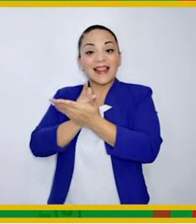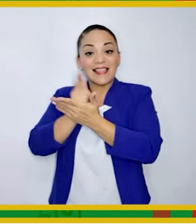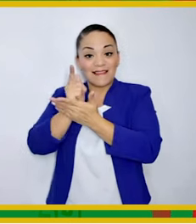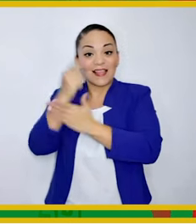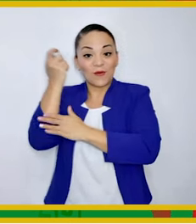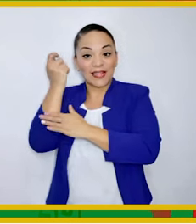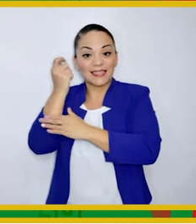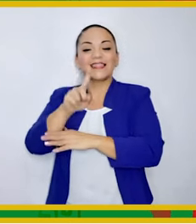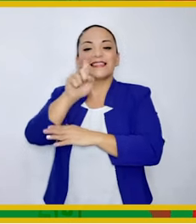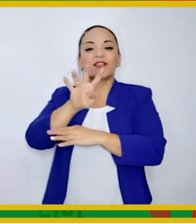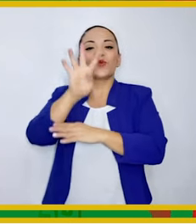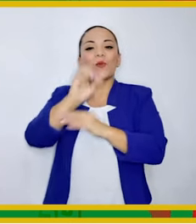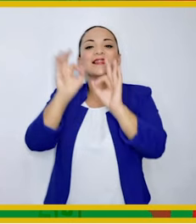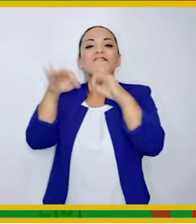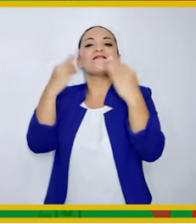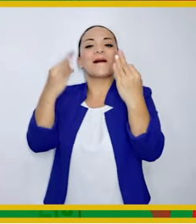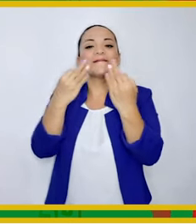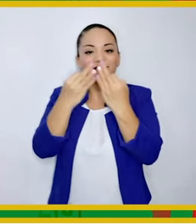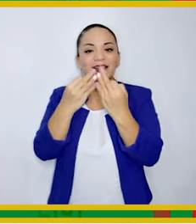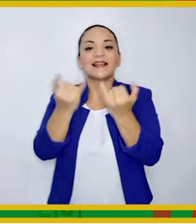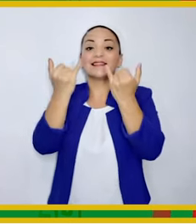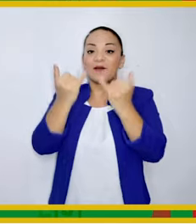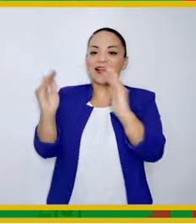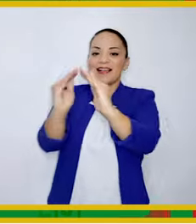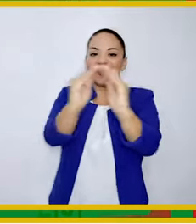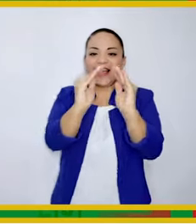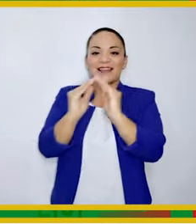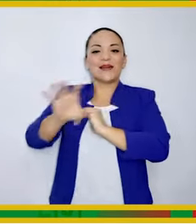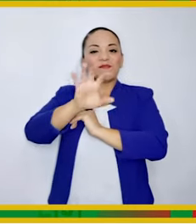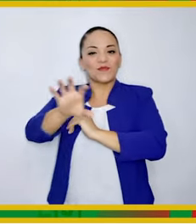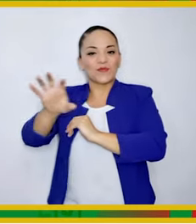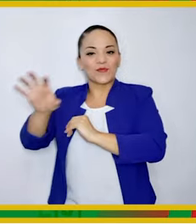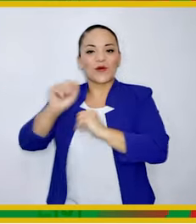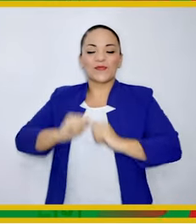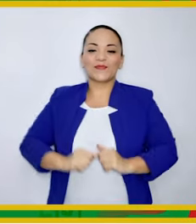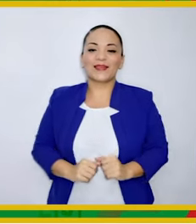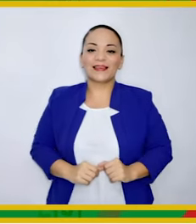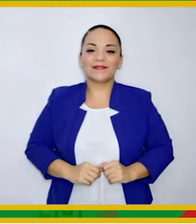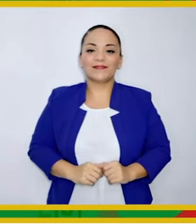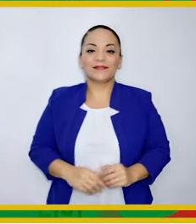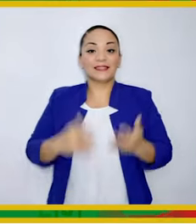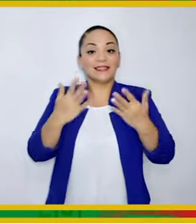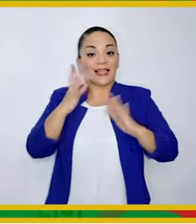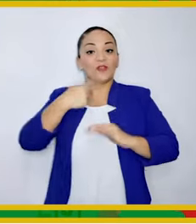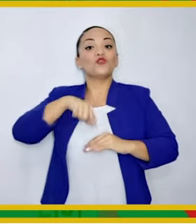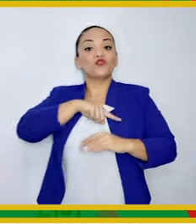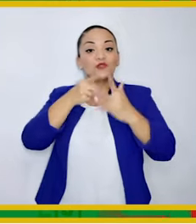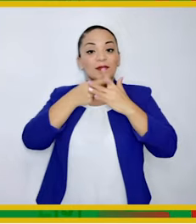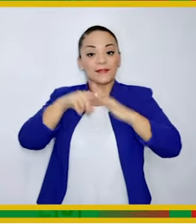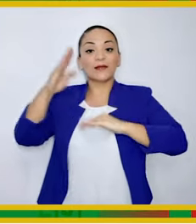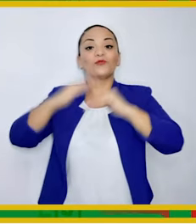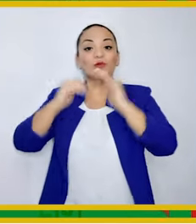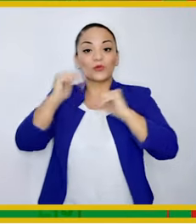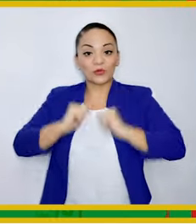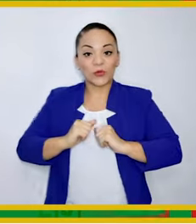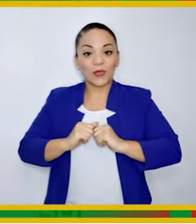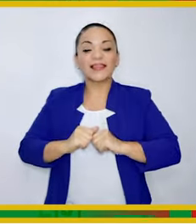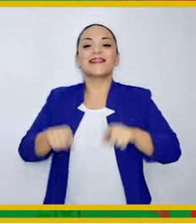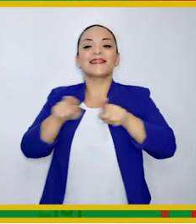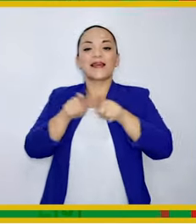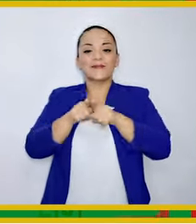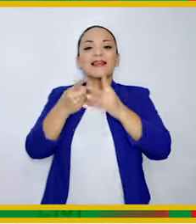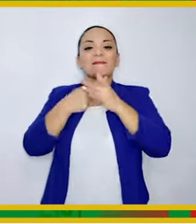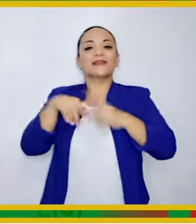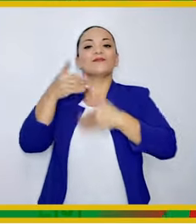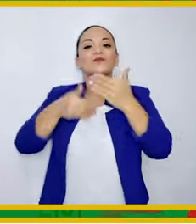En Liberia 140 familias son dueñas de su vivienda Ya iniciamos la